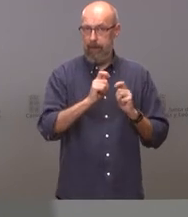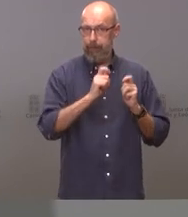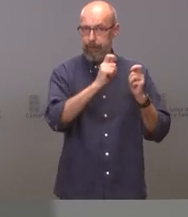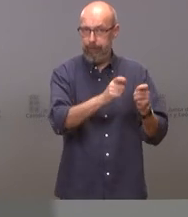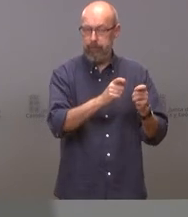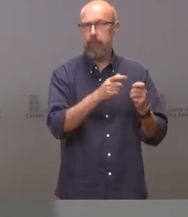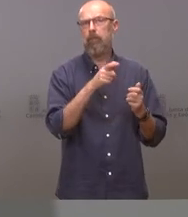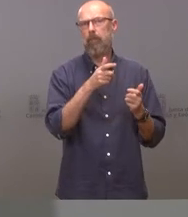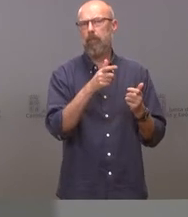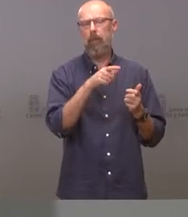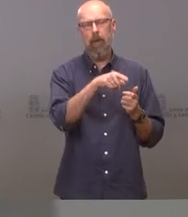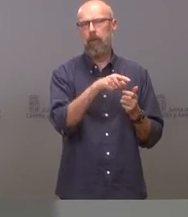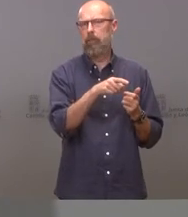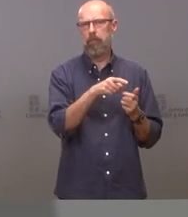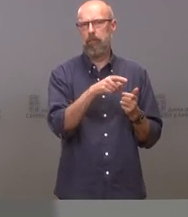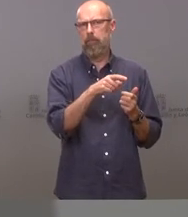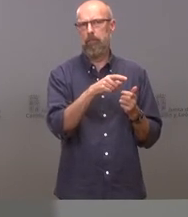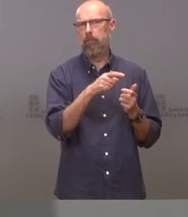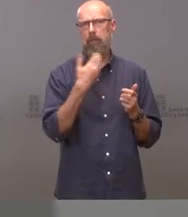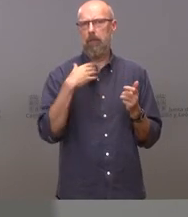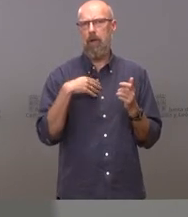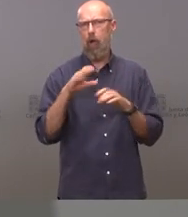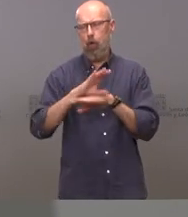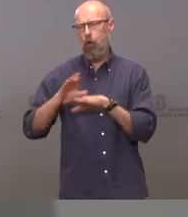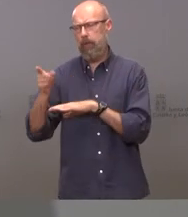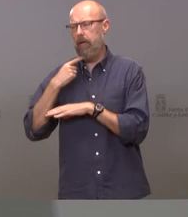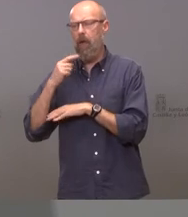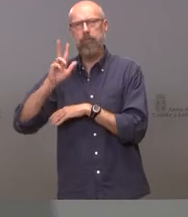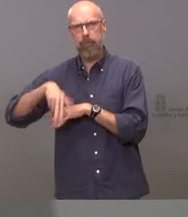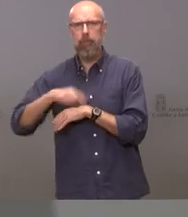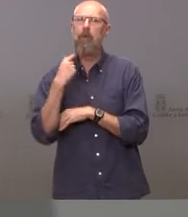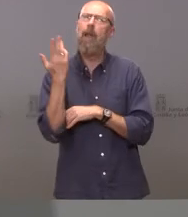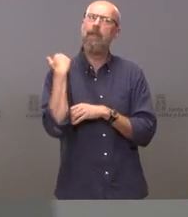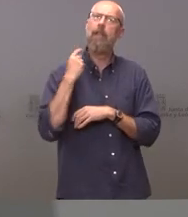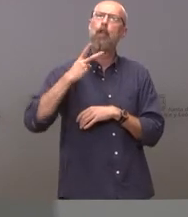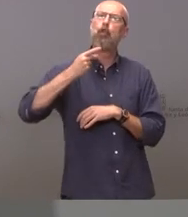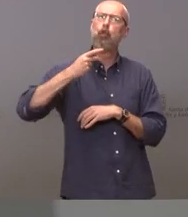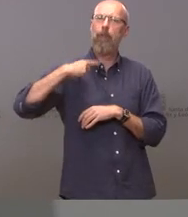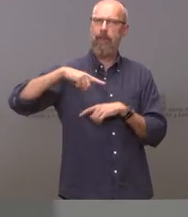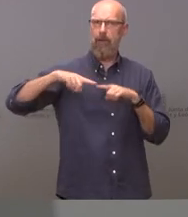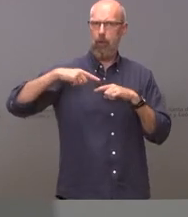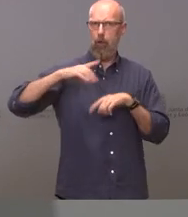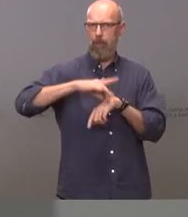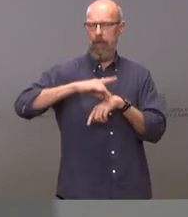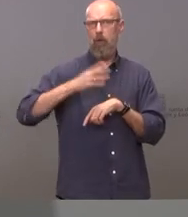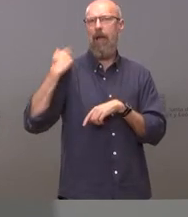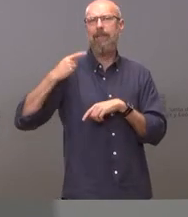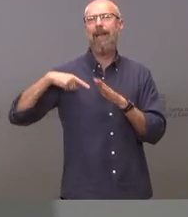con la aprobación de la consejería era subdirector médico entonces no era gerente